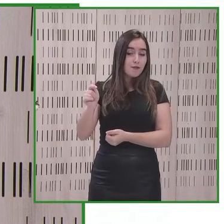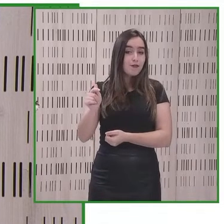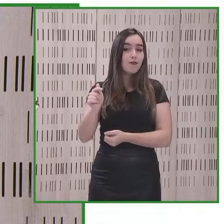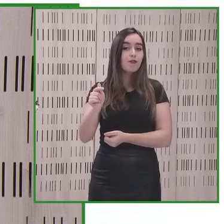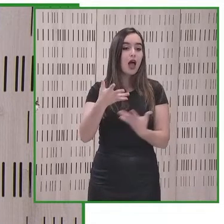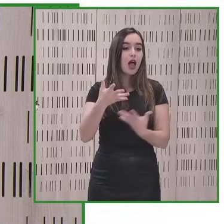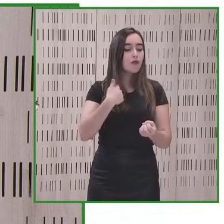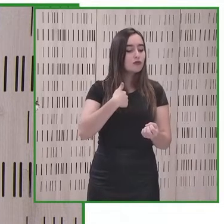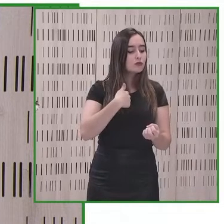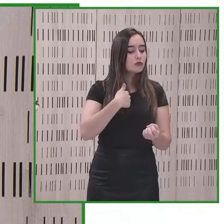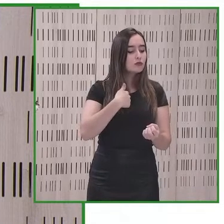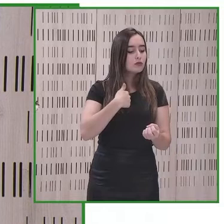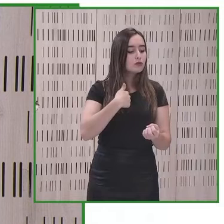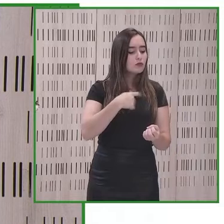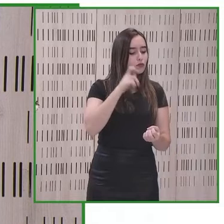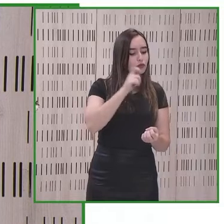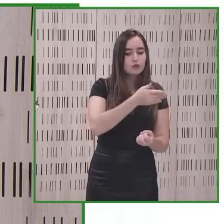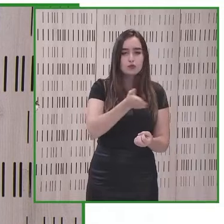país que